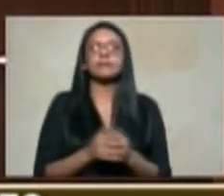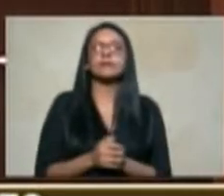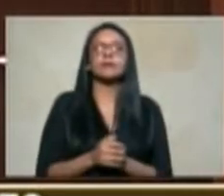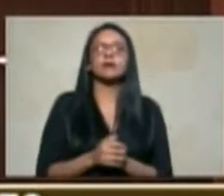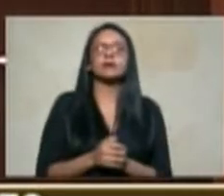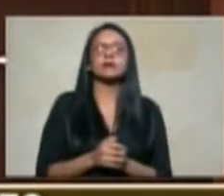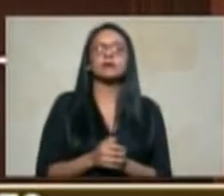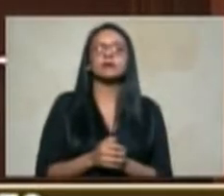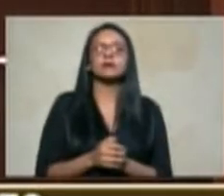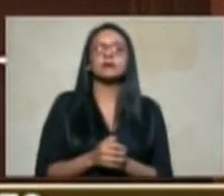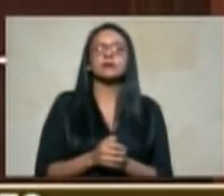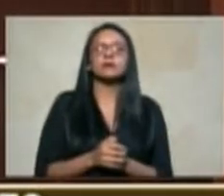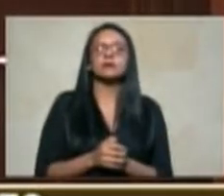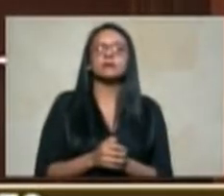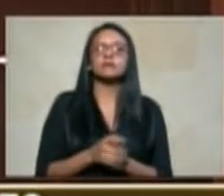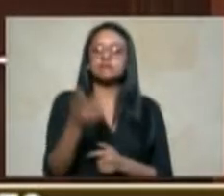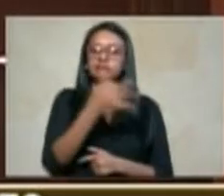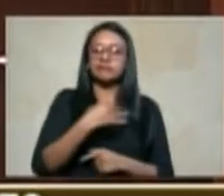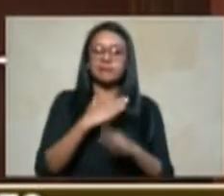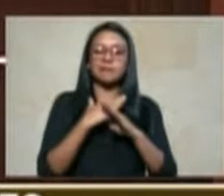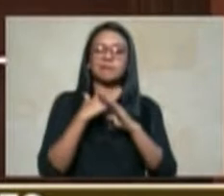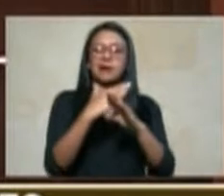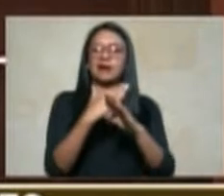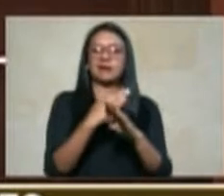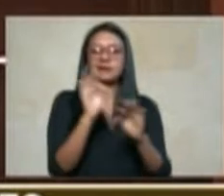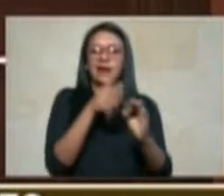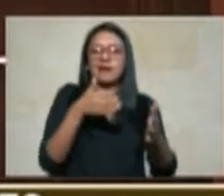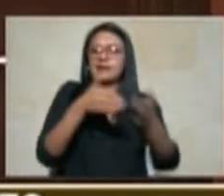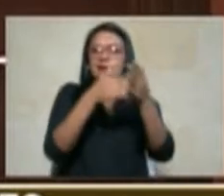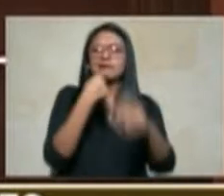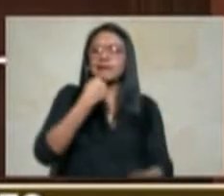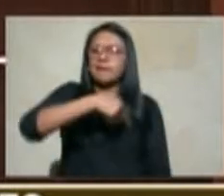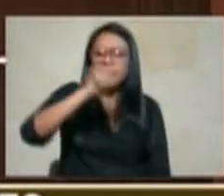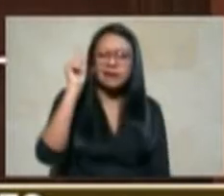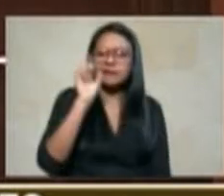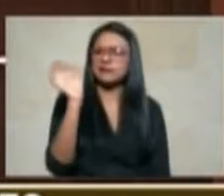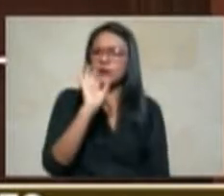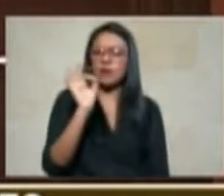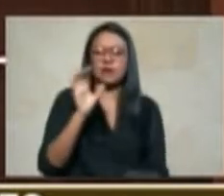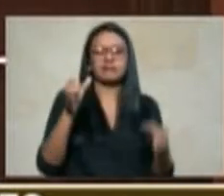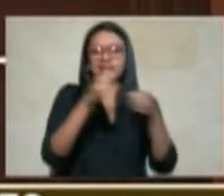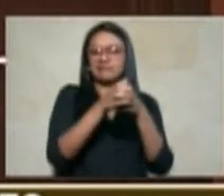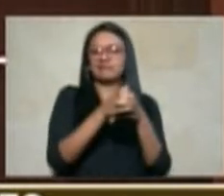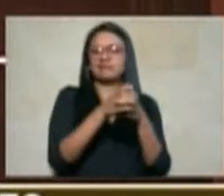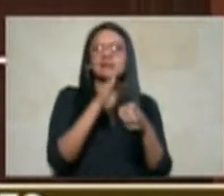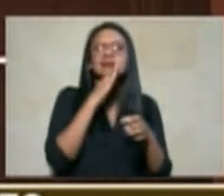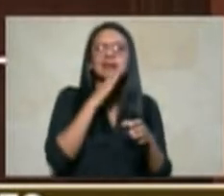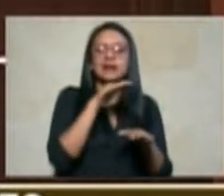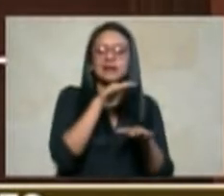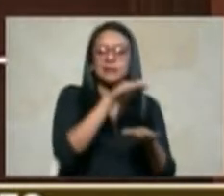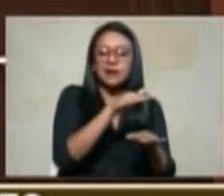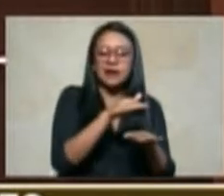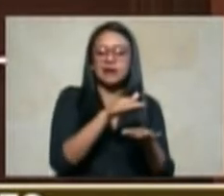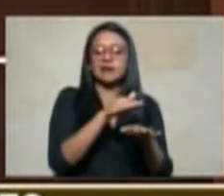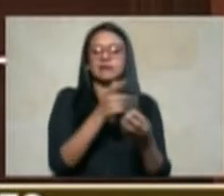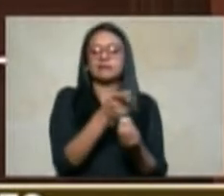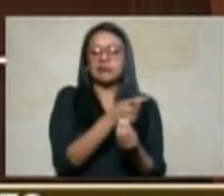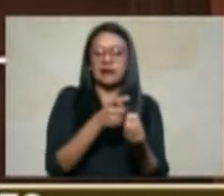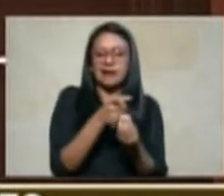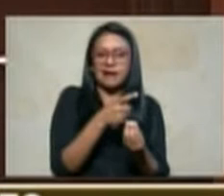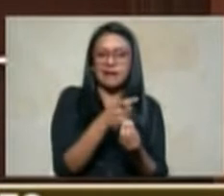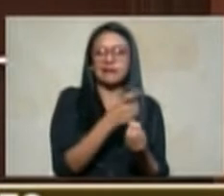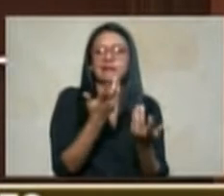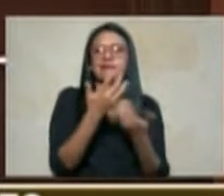combatiendo contra nada distinto que contra el crimen organizado bien sea representado en guerrillas y Bacrim o narcotráfico o poderes